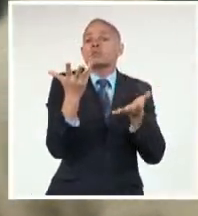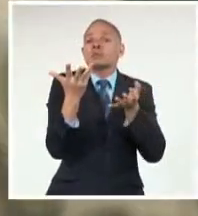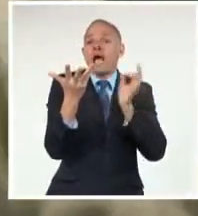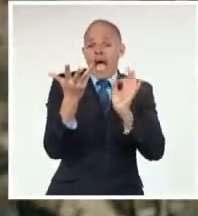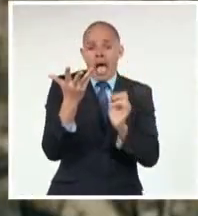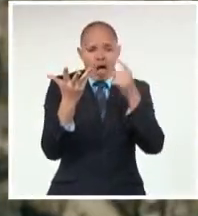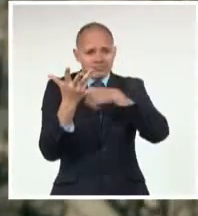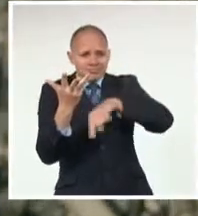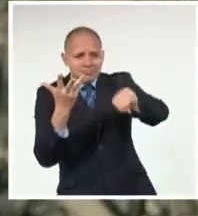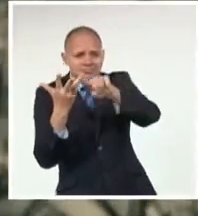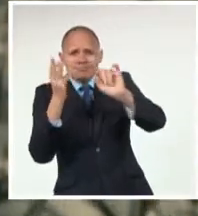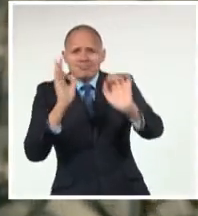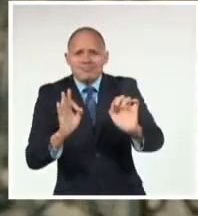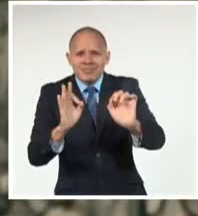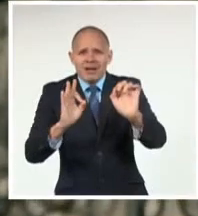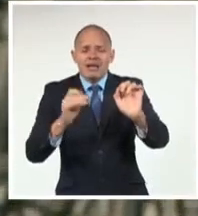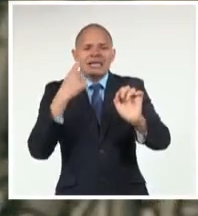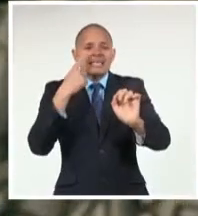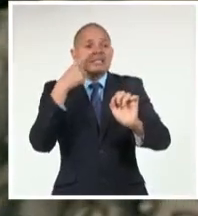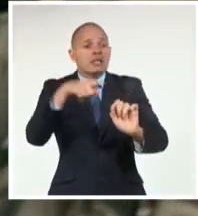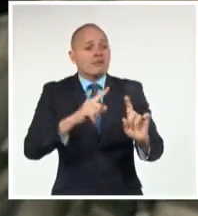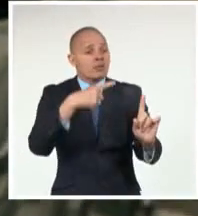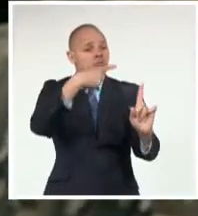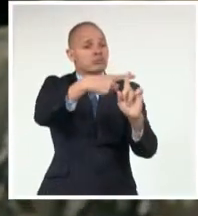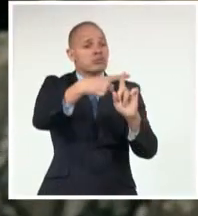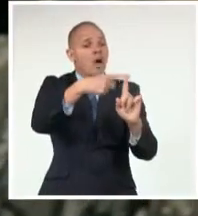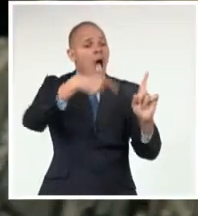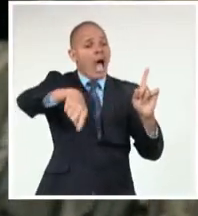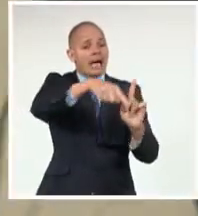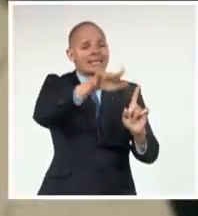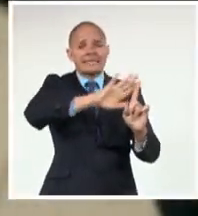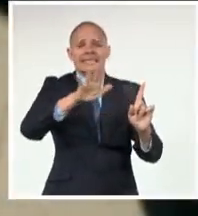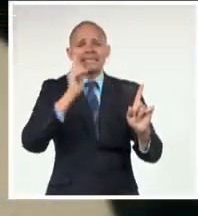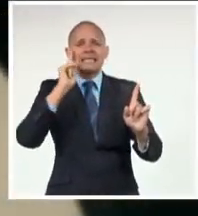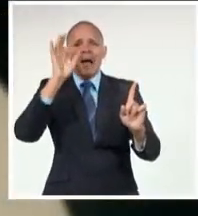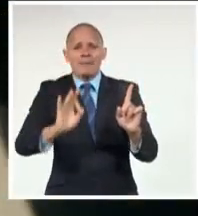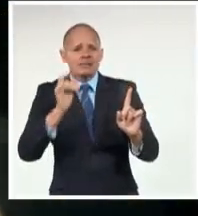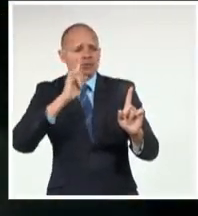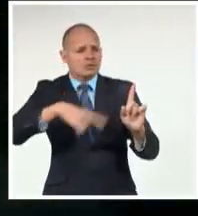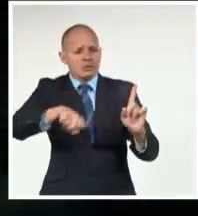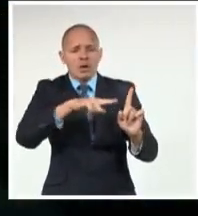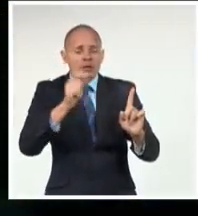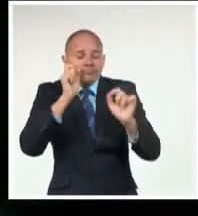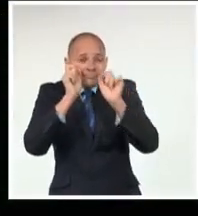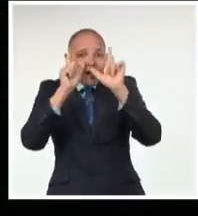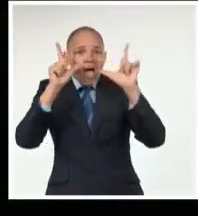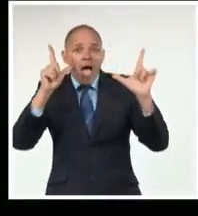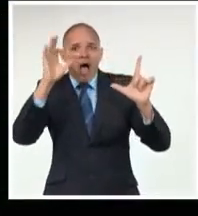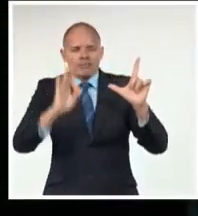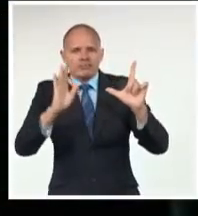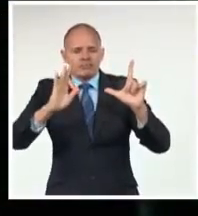sobre la primera cruz Despierta la verdad